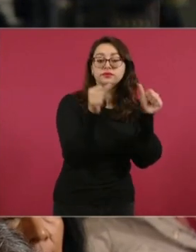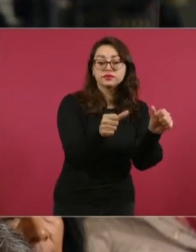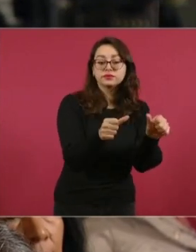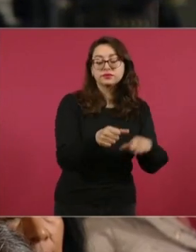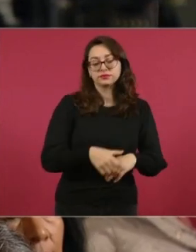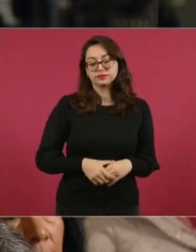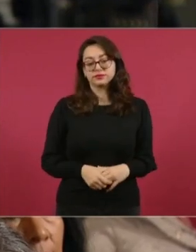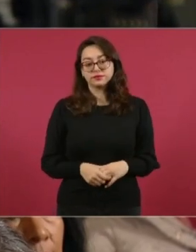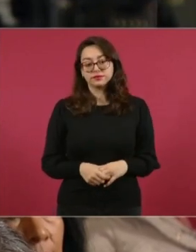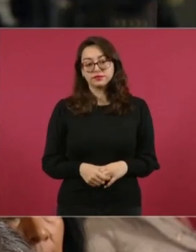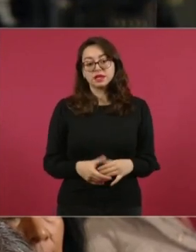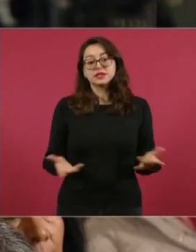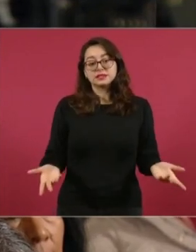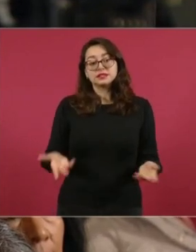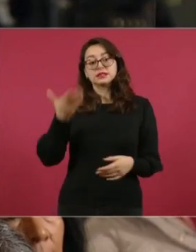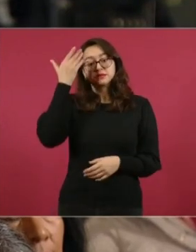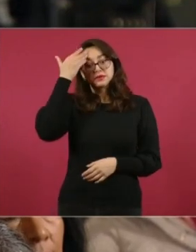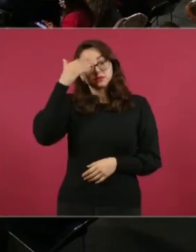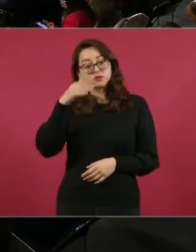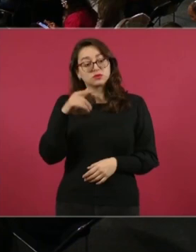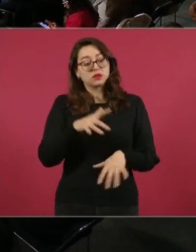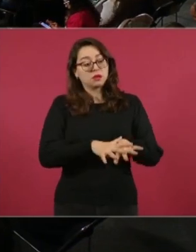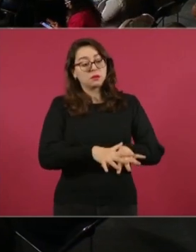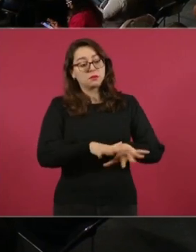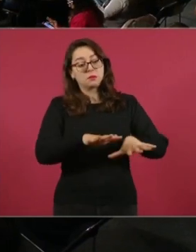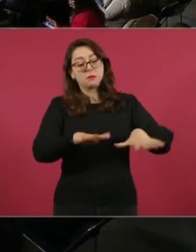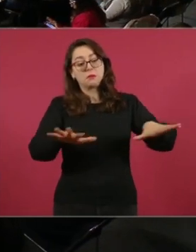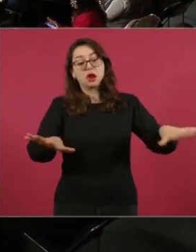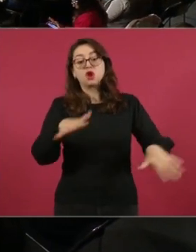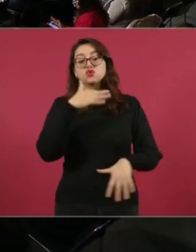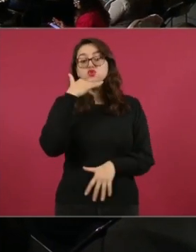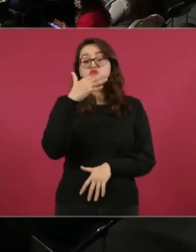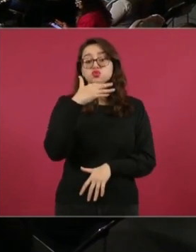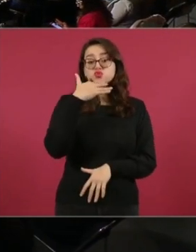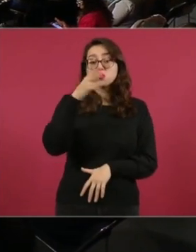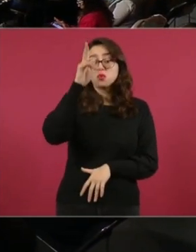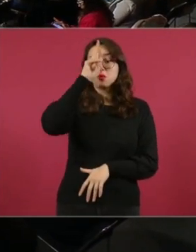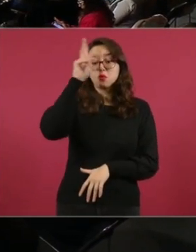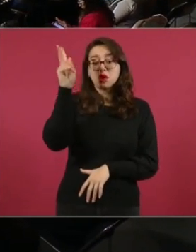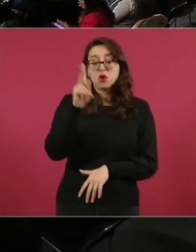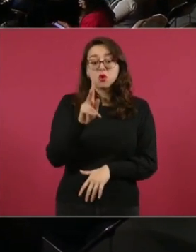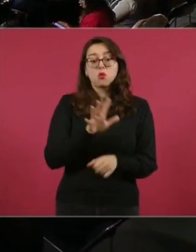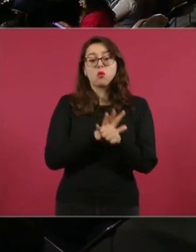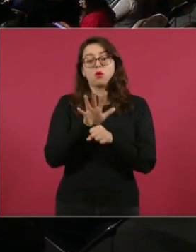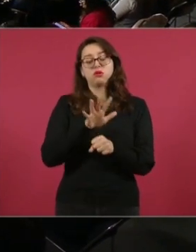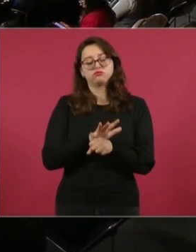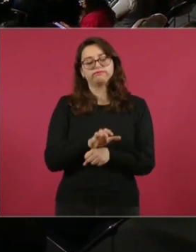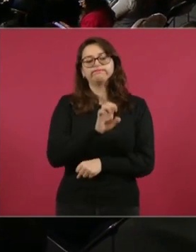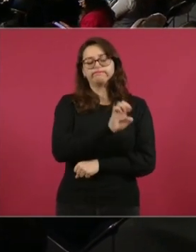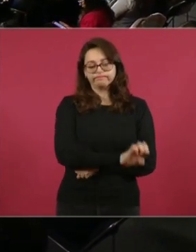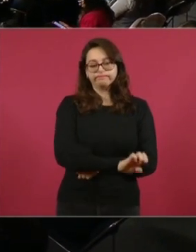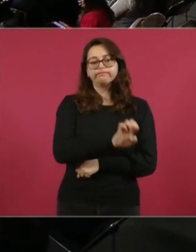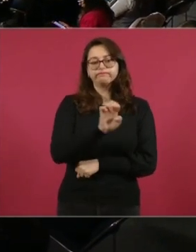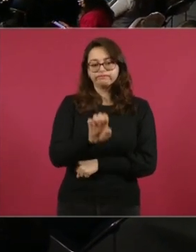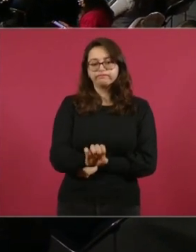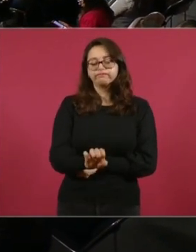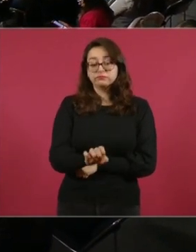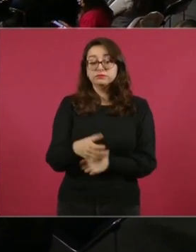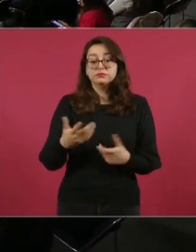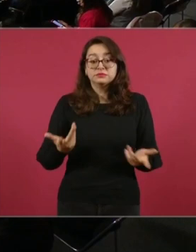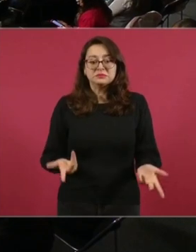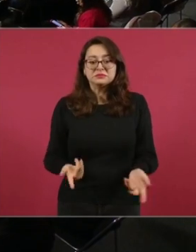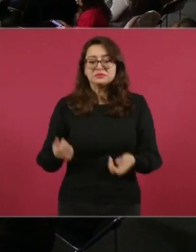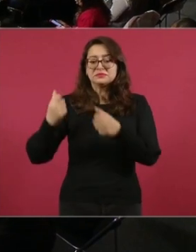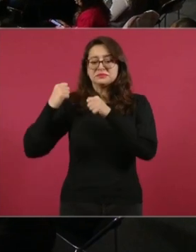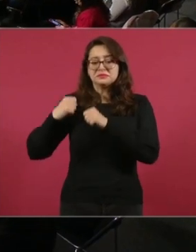Como bien todos lo sabemos, las playas más contaminadas del país se ubican en el municipio de Ensenada, Baja California. Al parecer las autoridades se